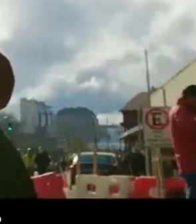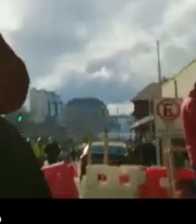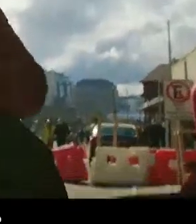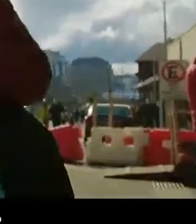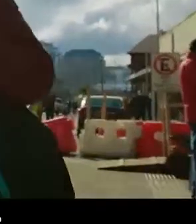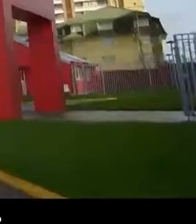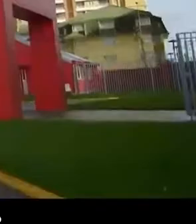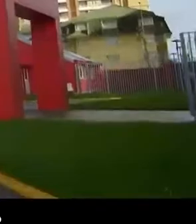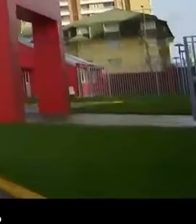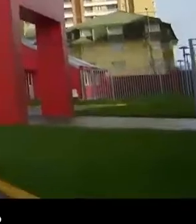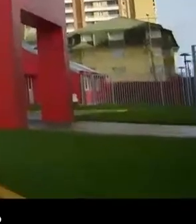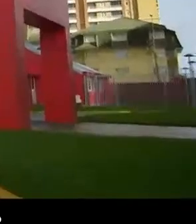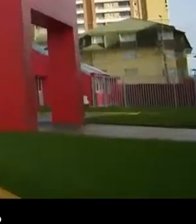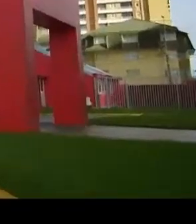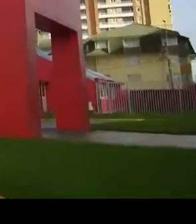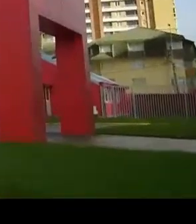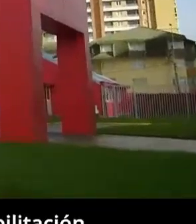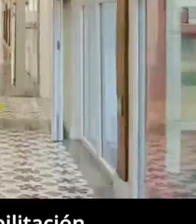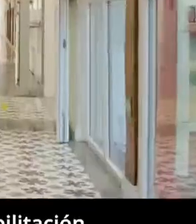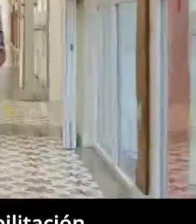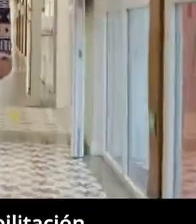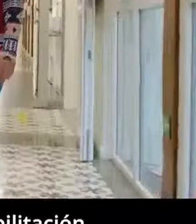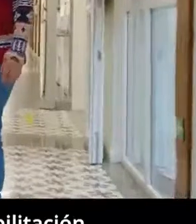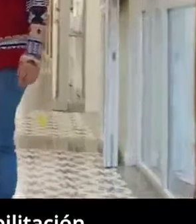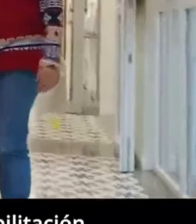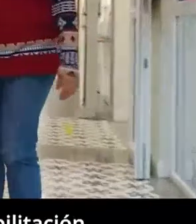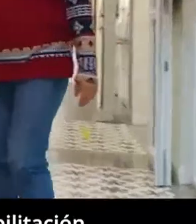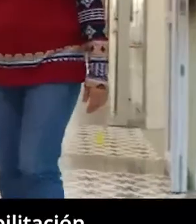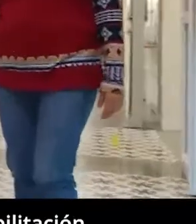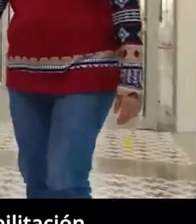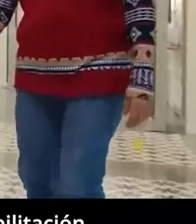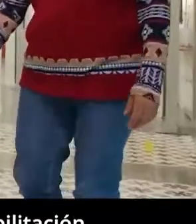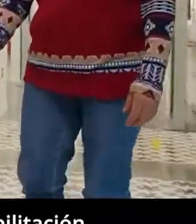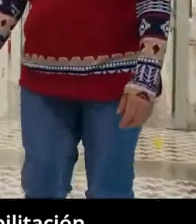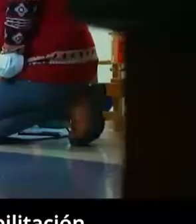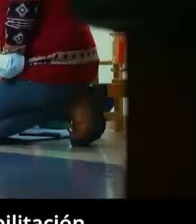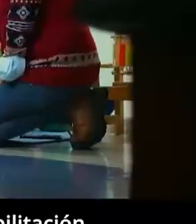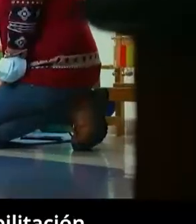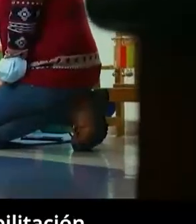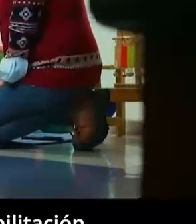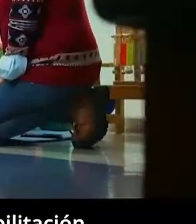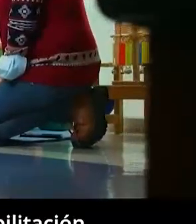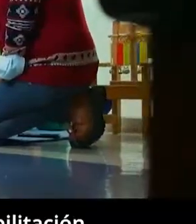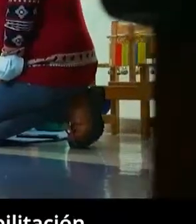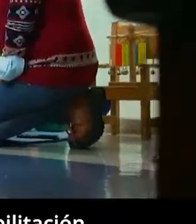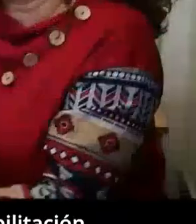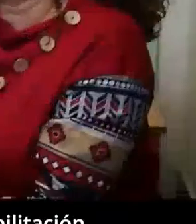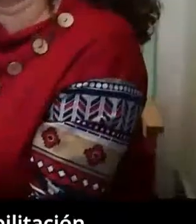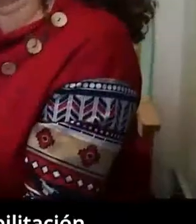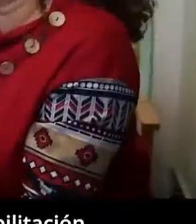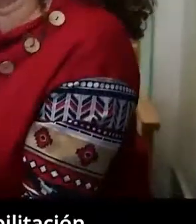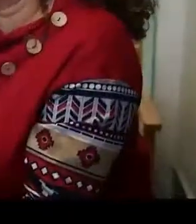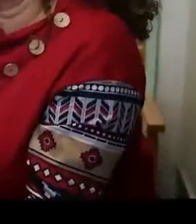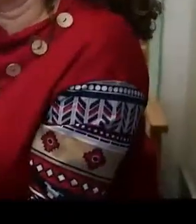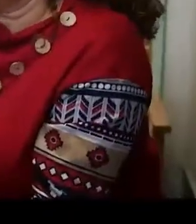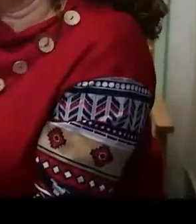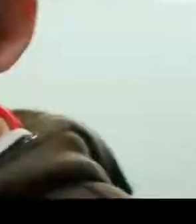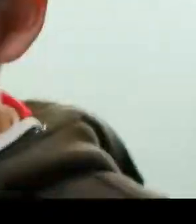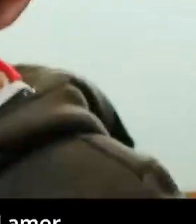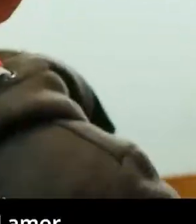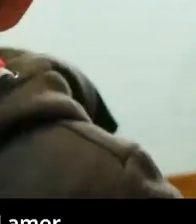¿Quién no haría una abuelita por su nieto? Lo importante es que Hans nunca falte a su rehabilitación.